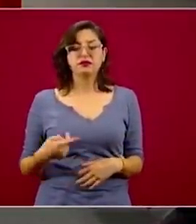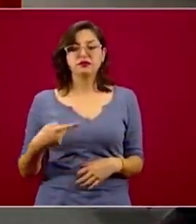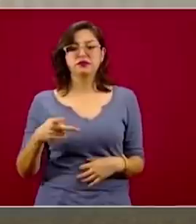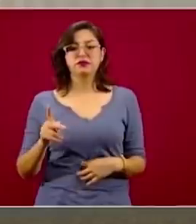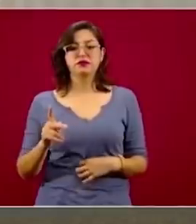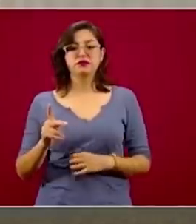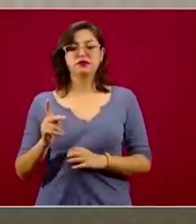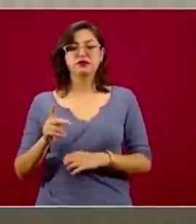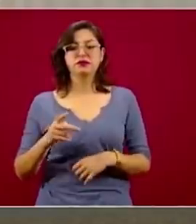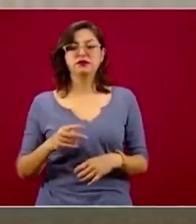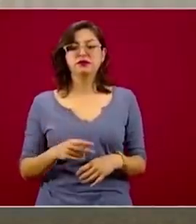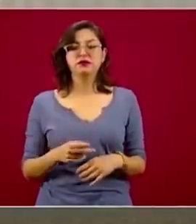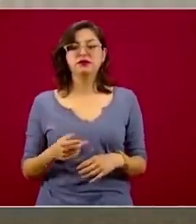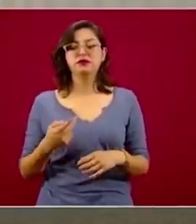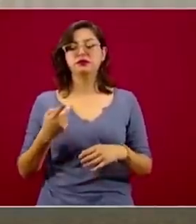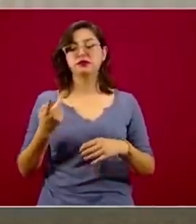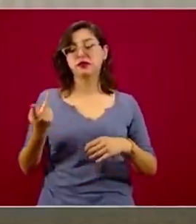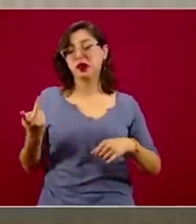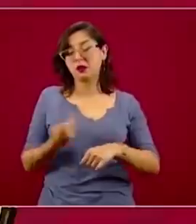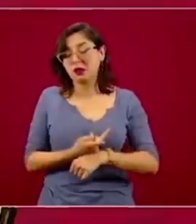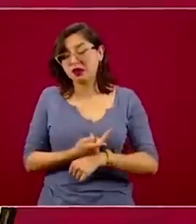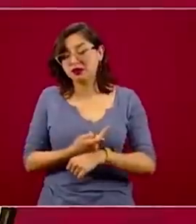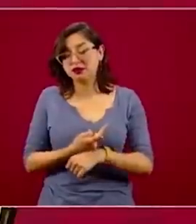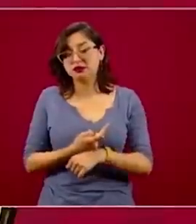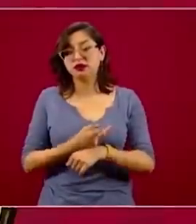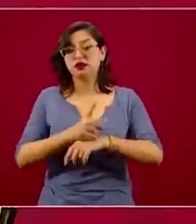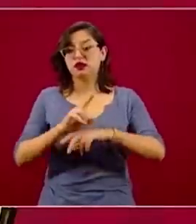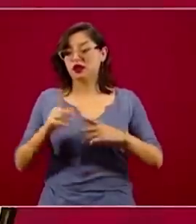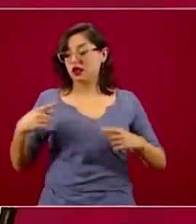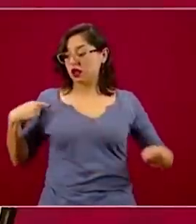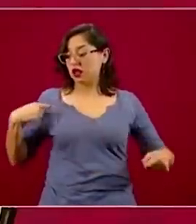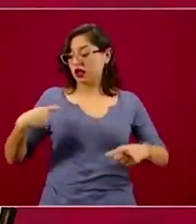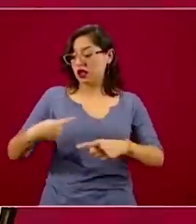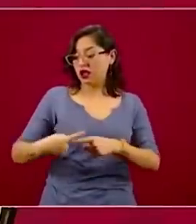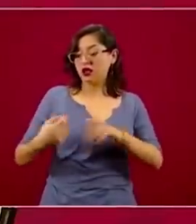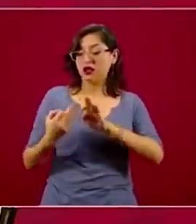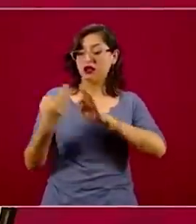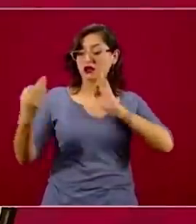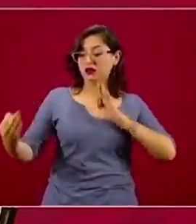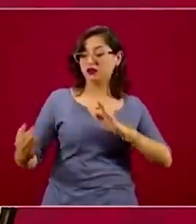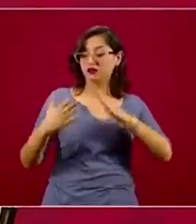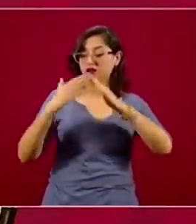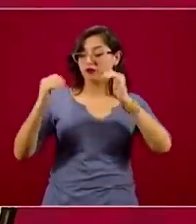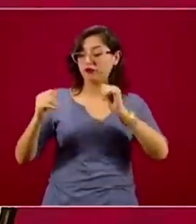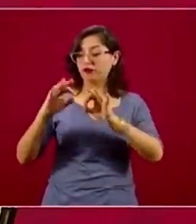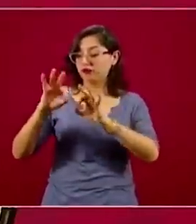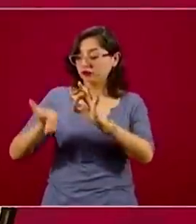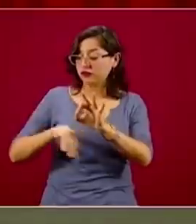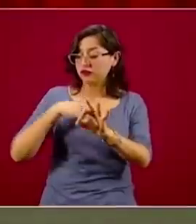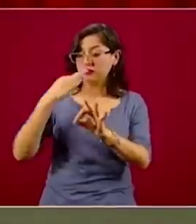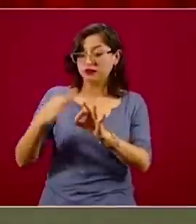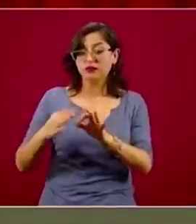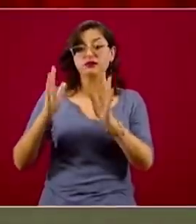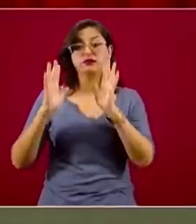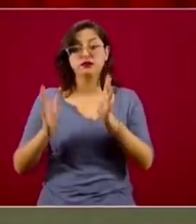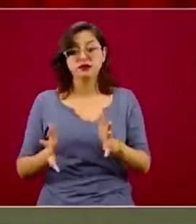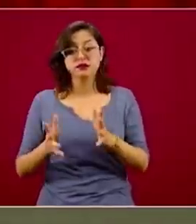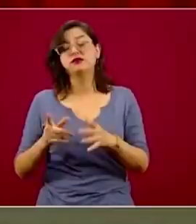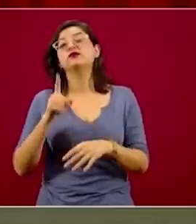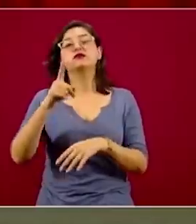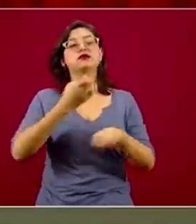quitada o expirada la Jornada Nacional, las autoridades estatales, que son por ley autoridades